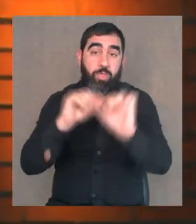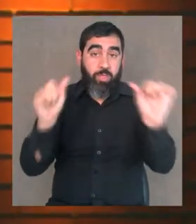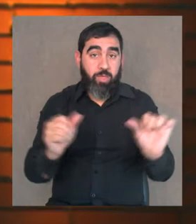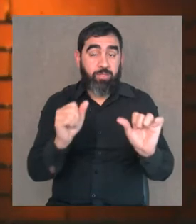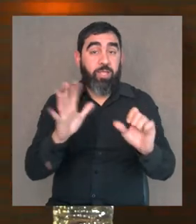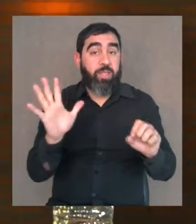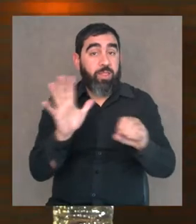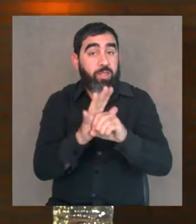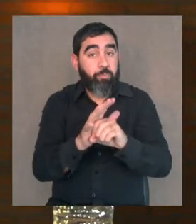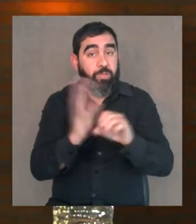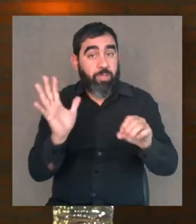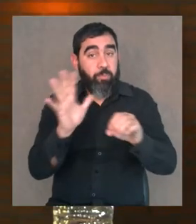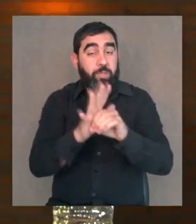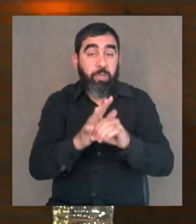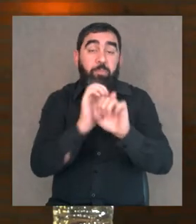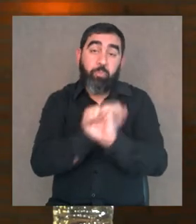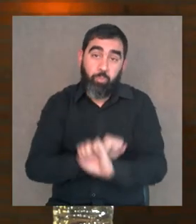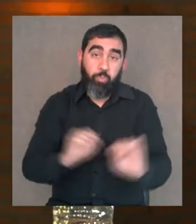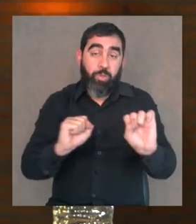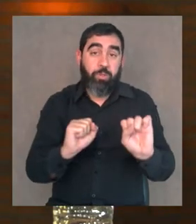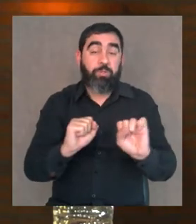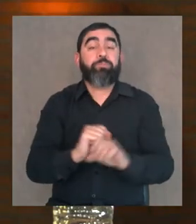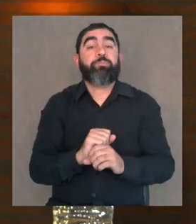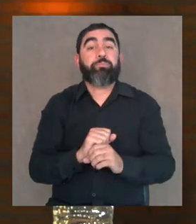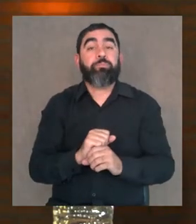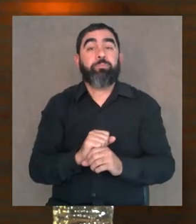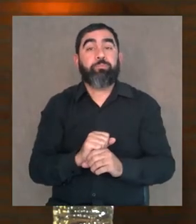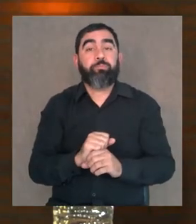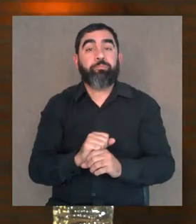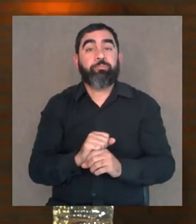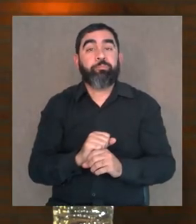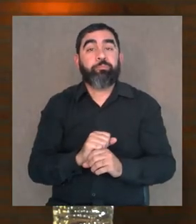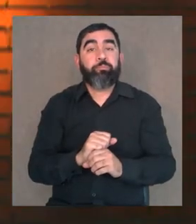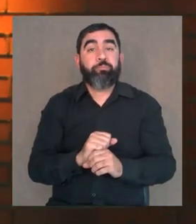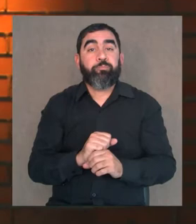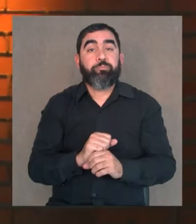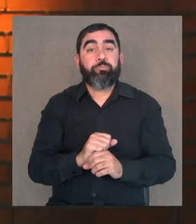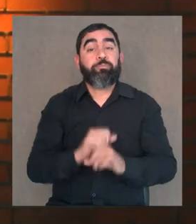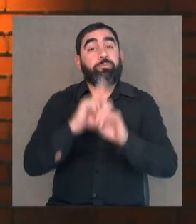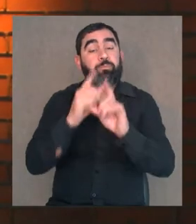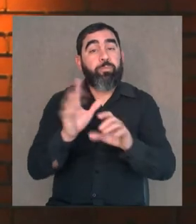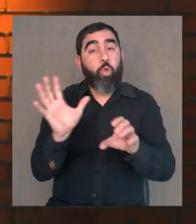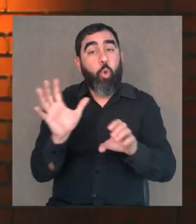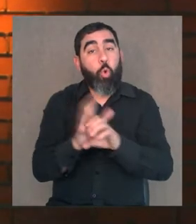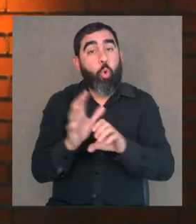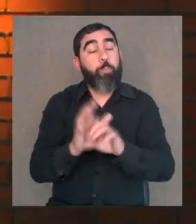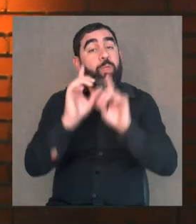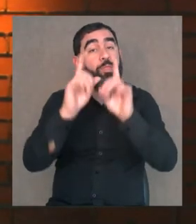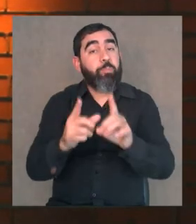hacer lo siguiente. Tapar y destapar la boca del mate. Y al golpear